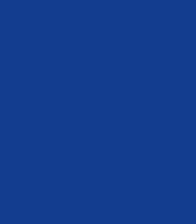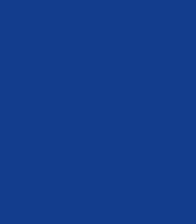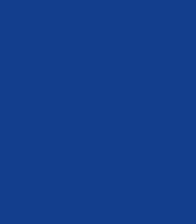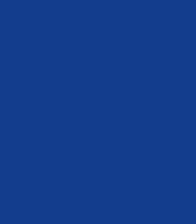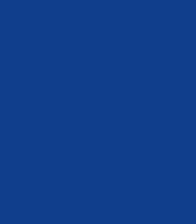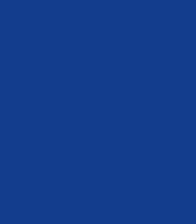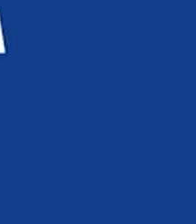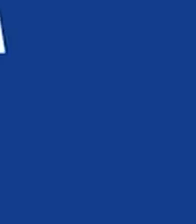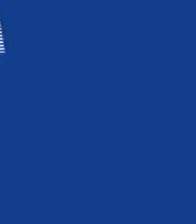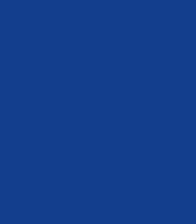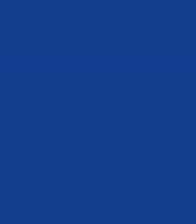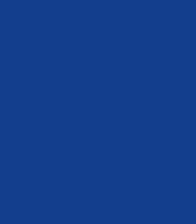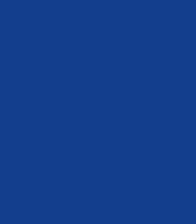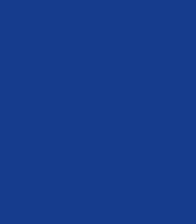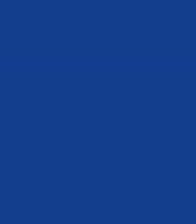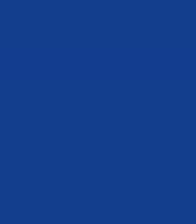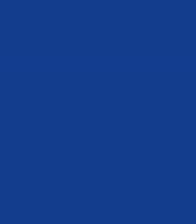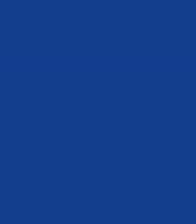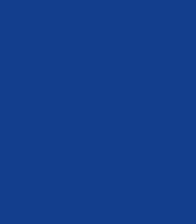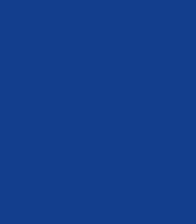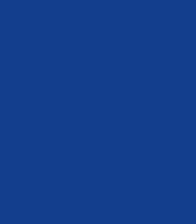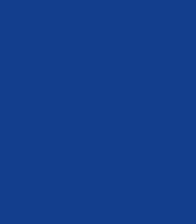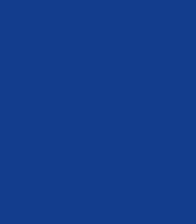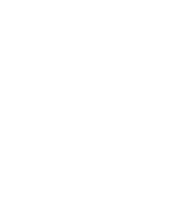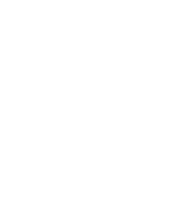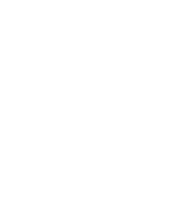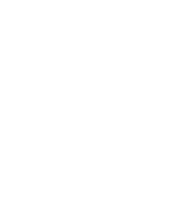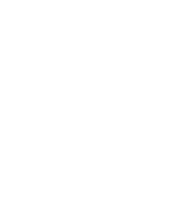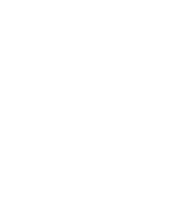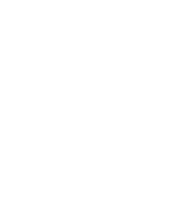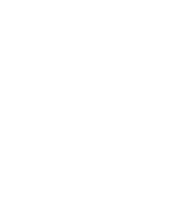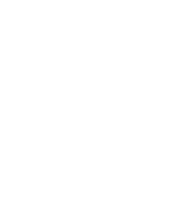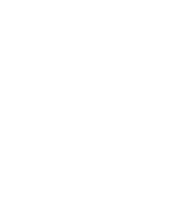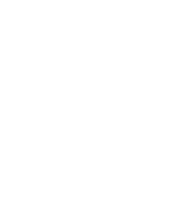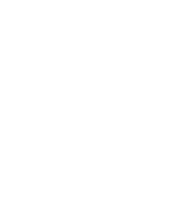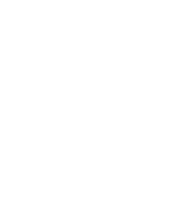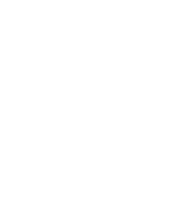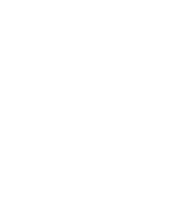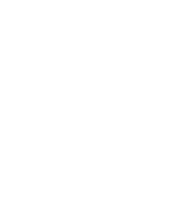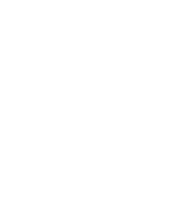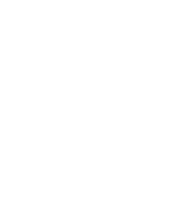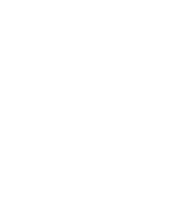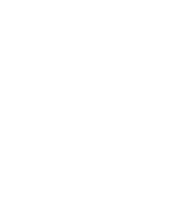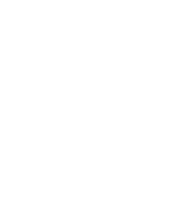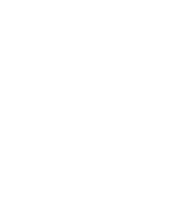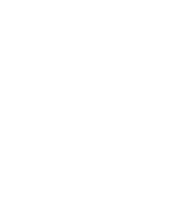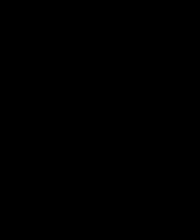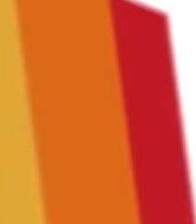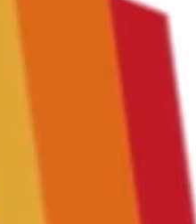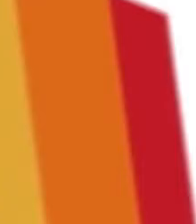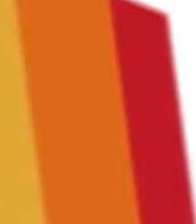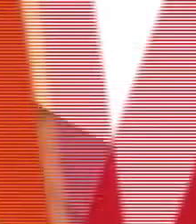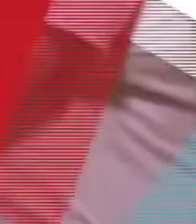BancoBCR.com Y en la app BCR Móvil Somos El Banco de Costa Rica